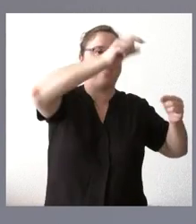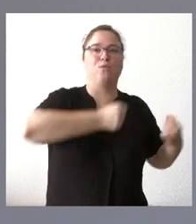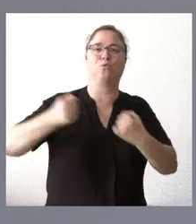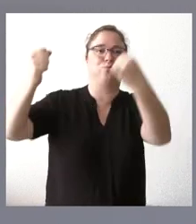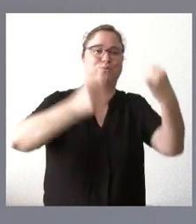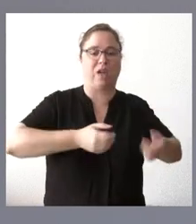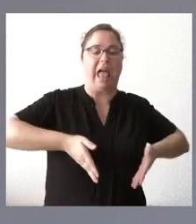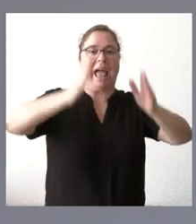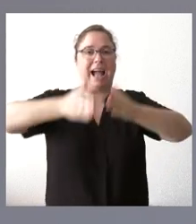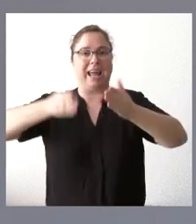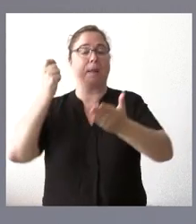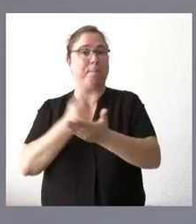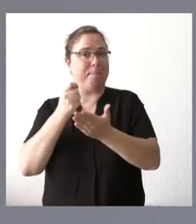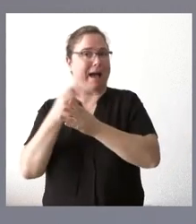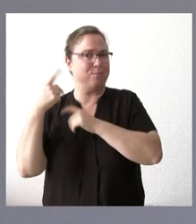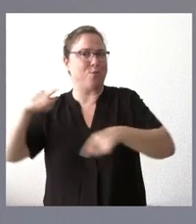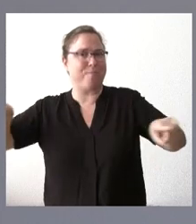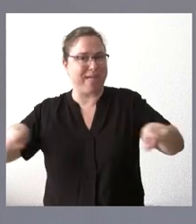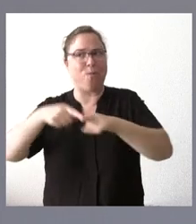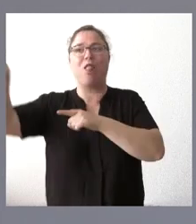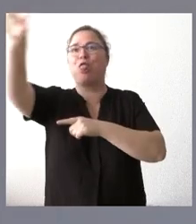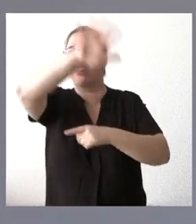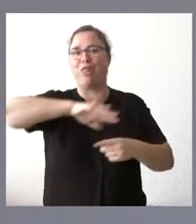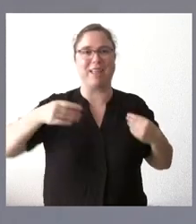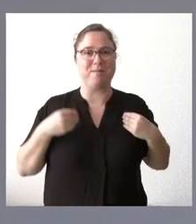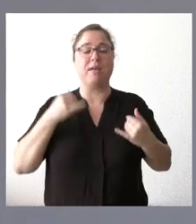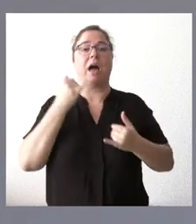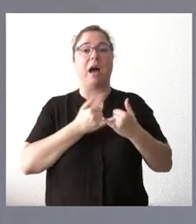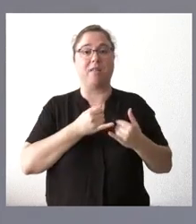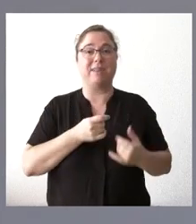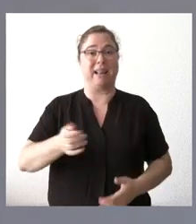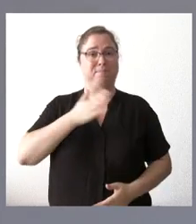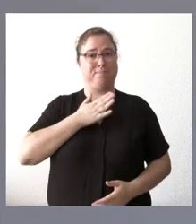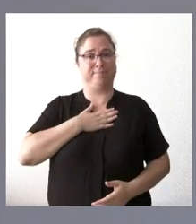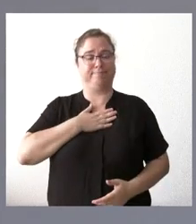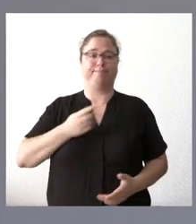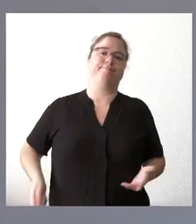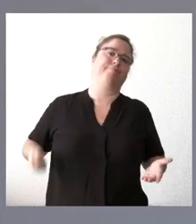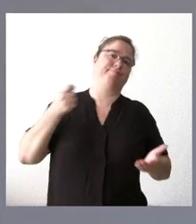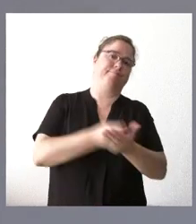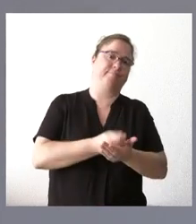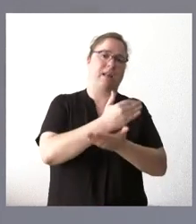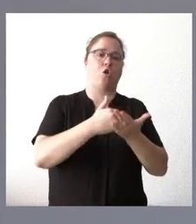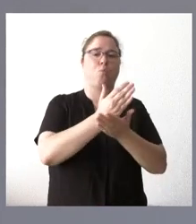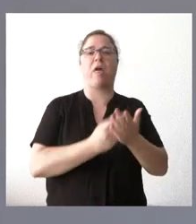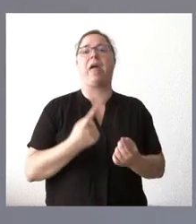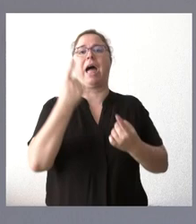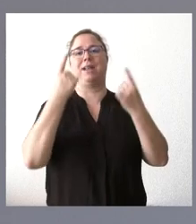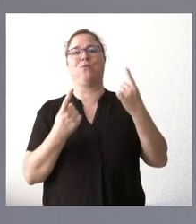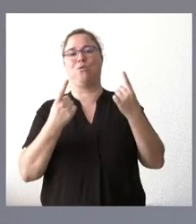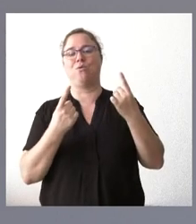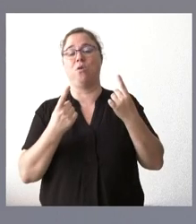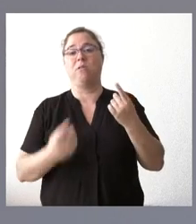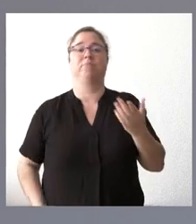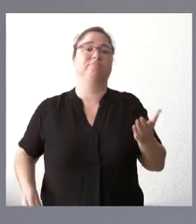censados, paguen sus impuestos donde paguen sus impuestos, al final recae exclusivamente sobre algunas comunidades autónomas que se